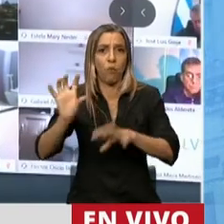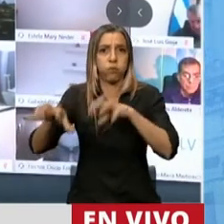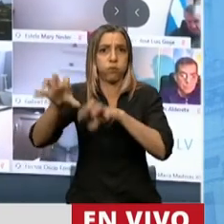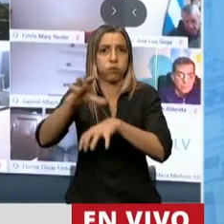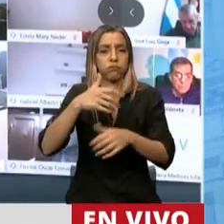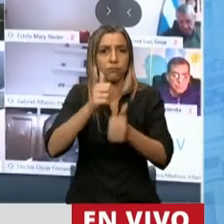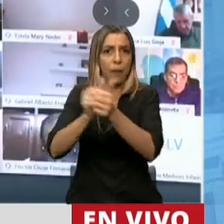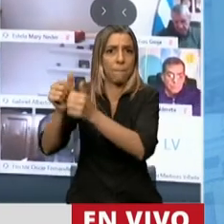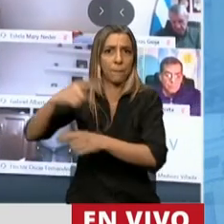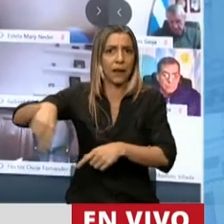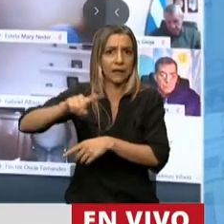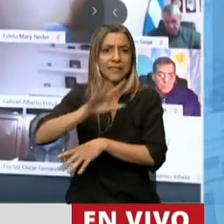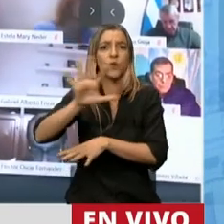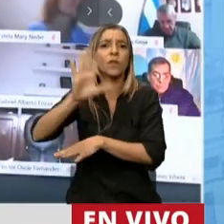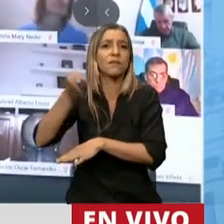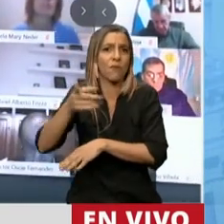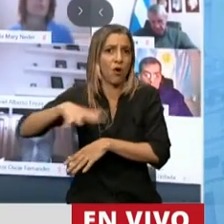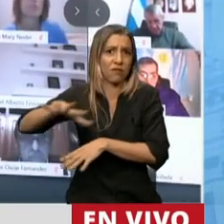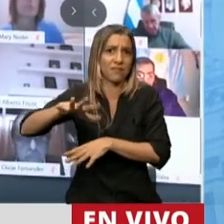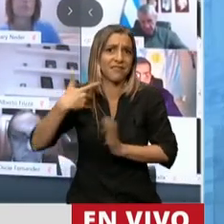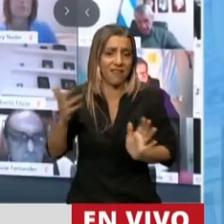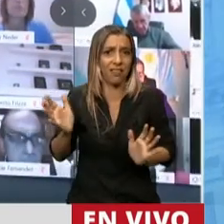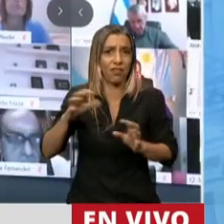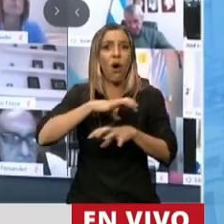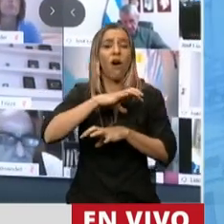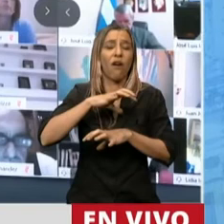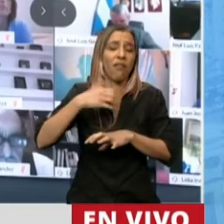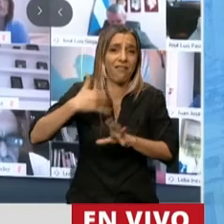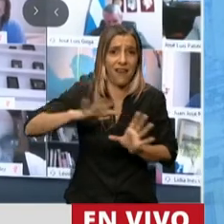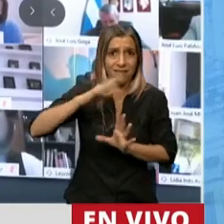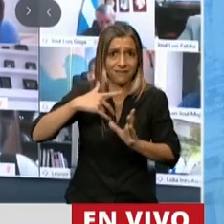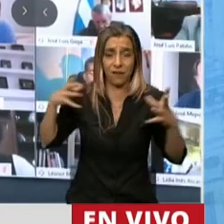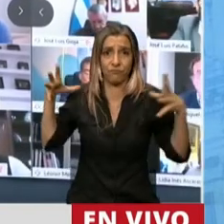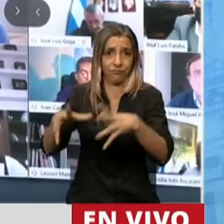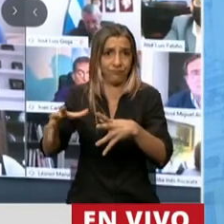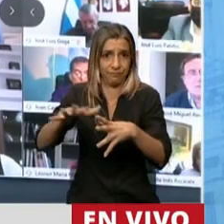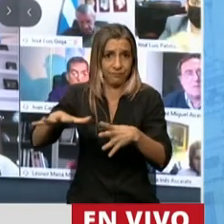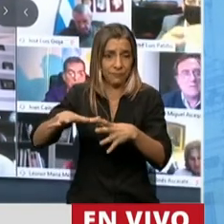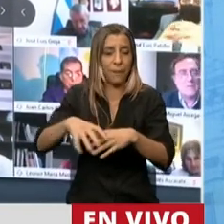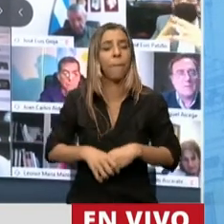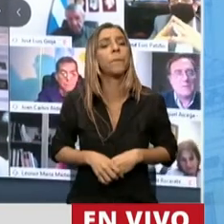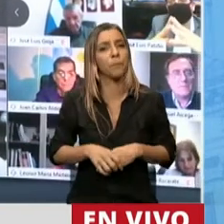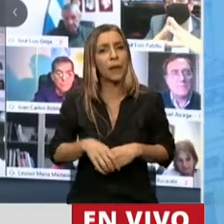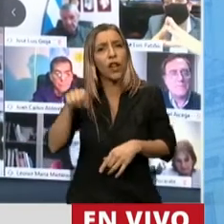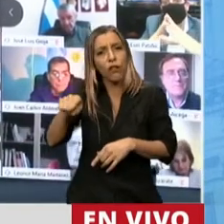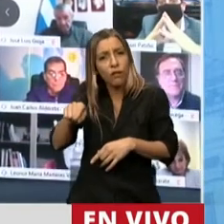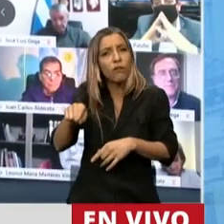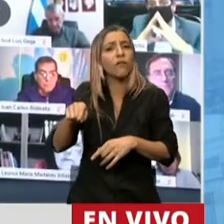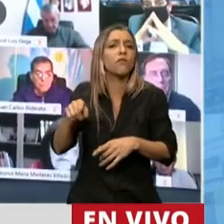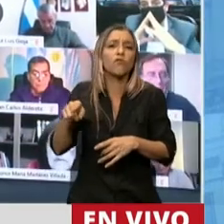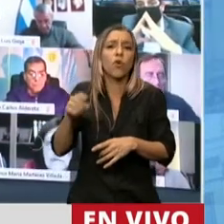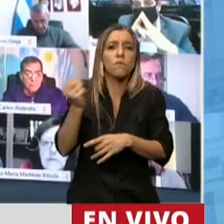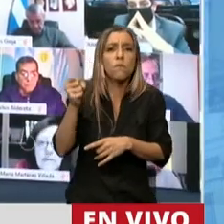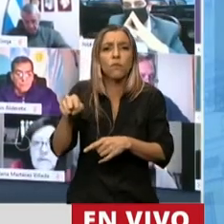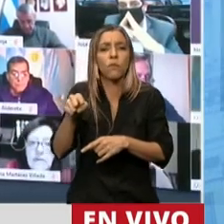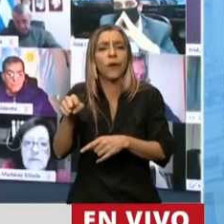55% de las empresas del sector. Ahora bien, no es solamente importante por estos motivos, sino